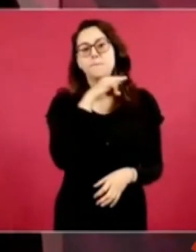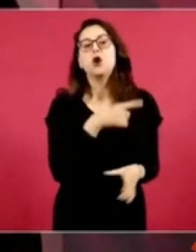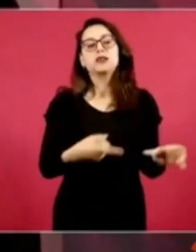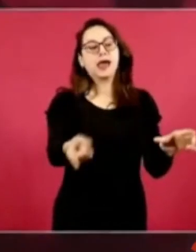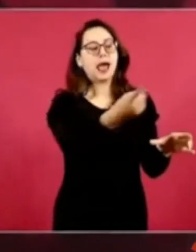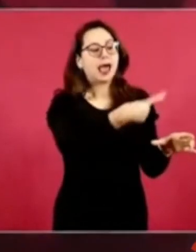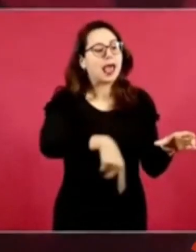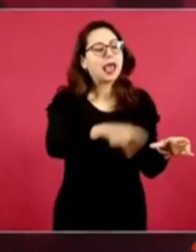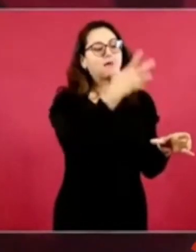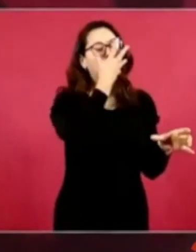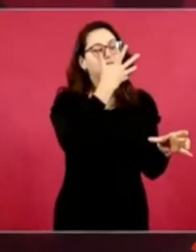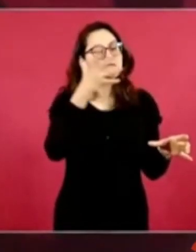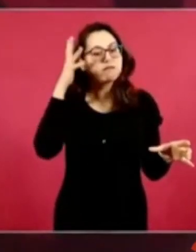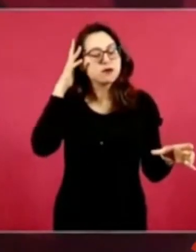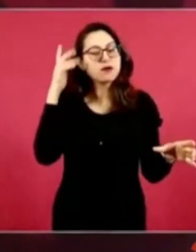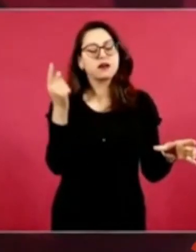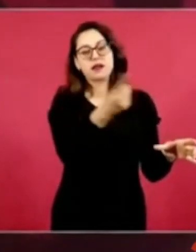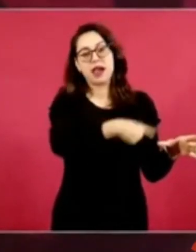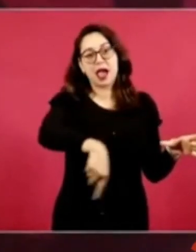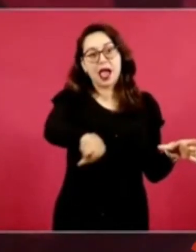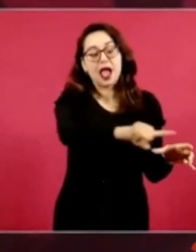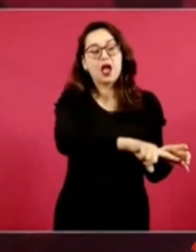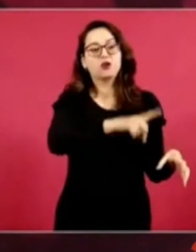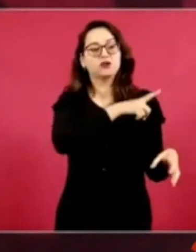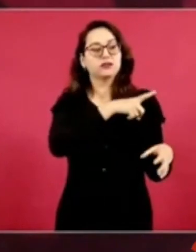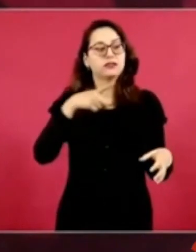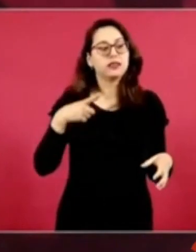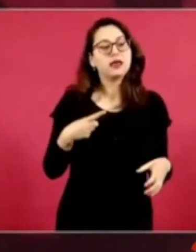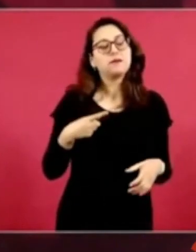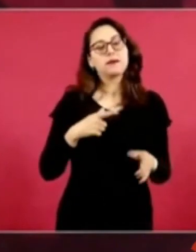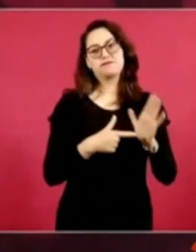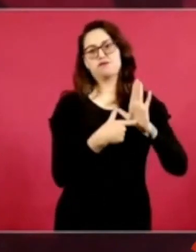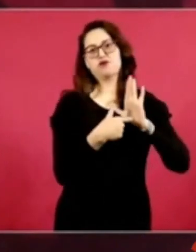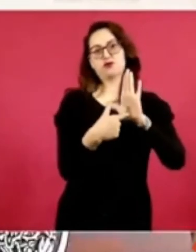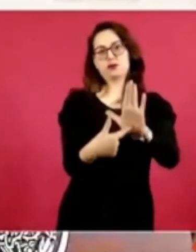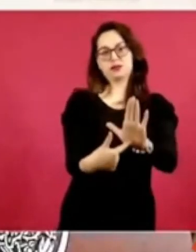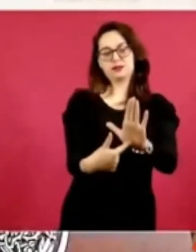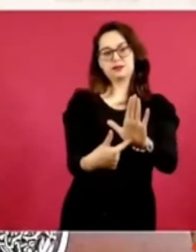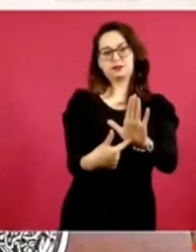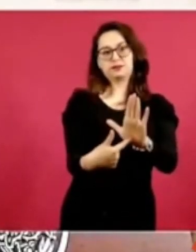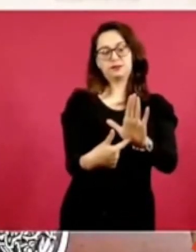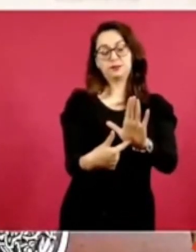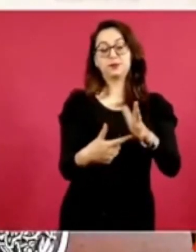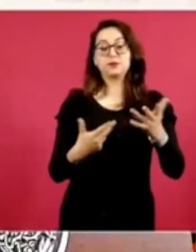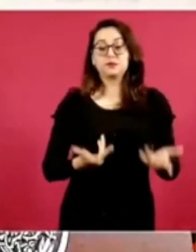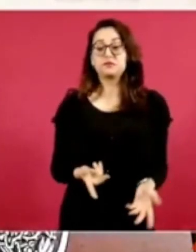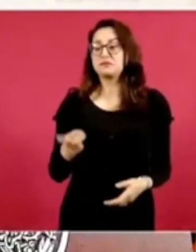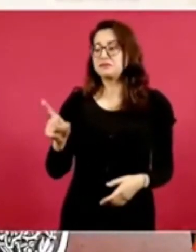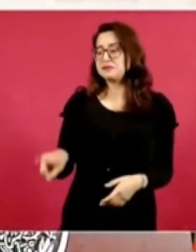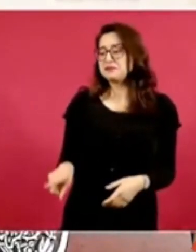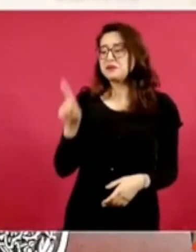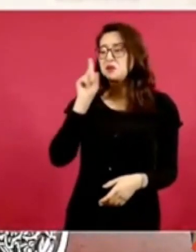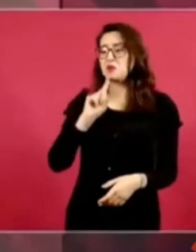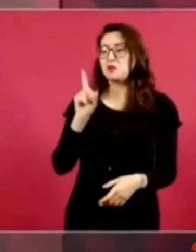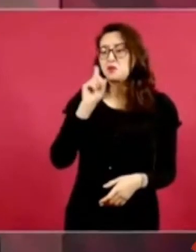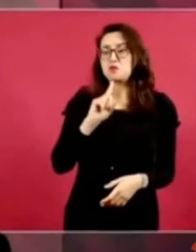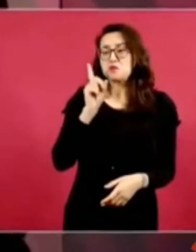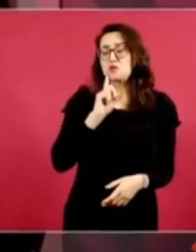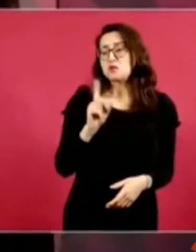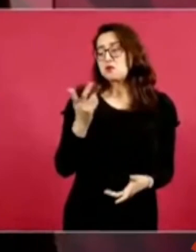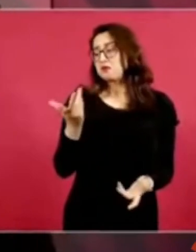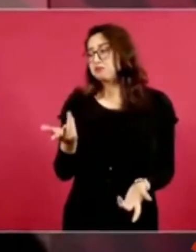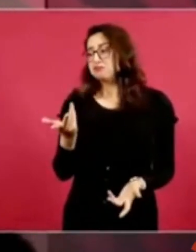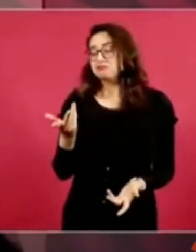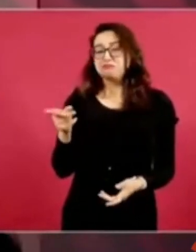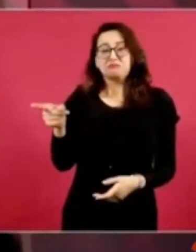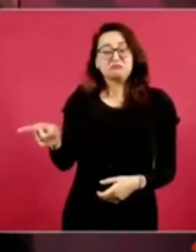con el saqueo del periodo neoliberal. Ni se haya beneficiado. Porque al